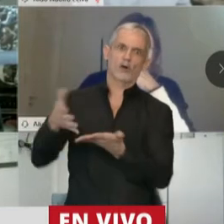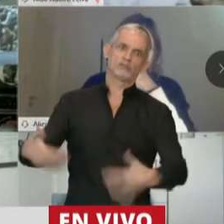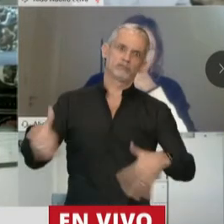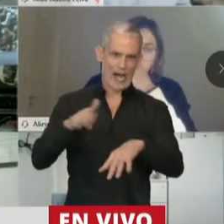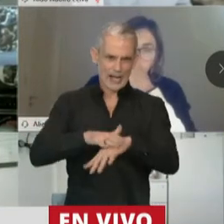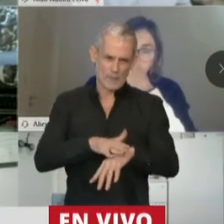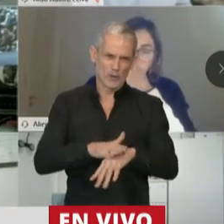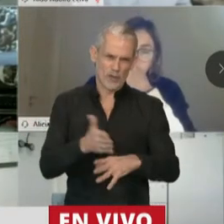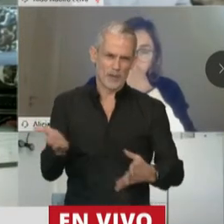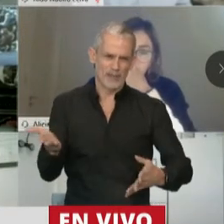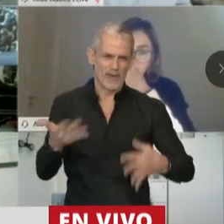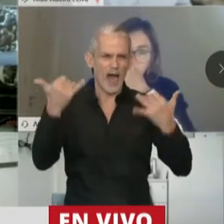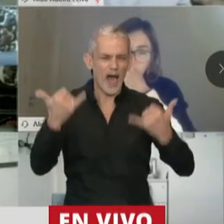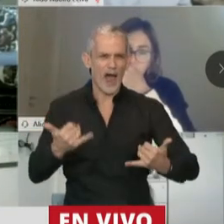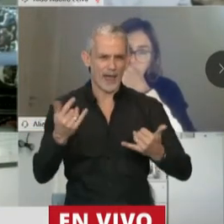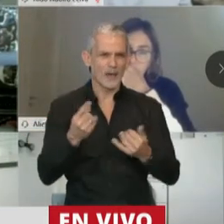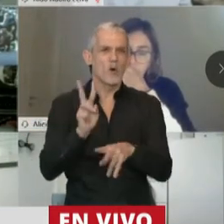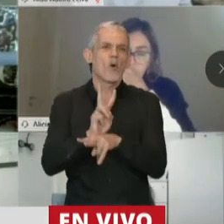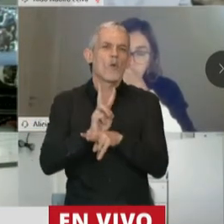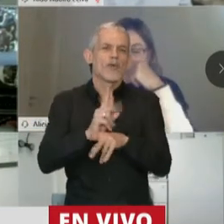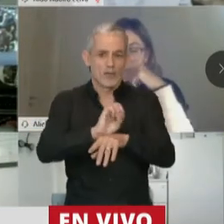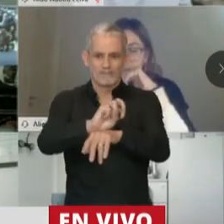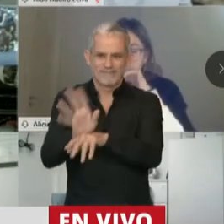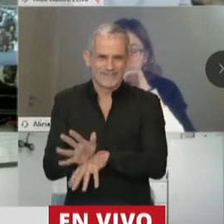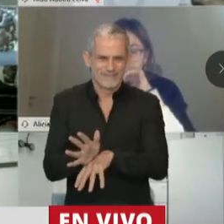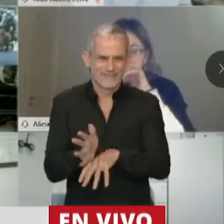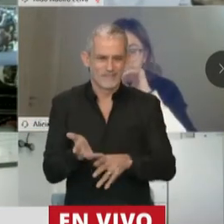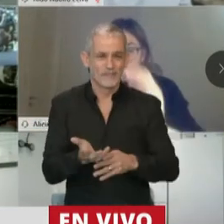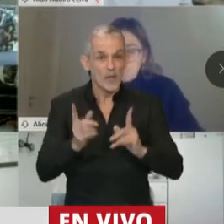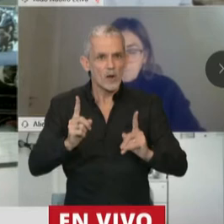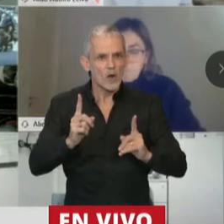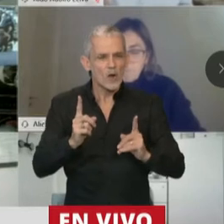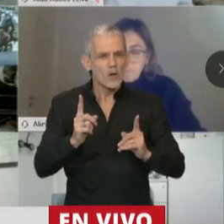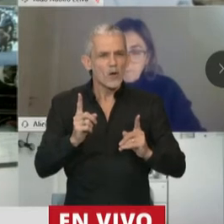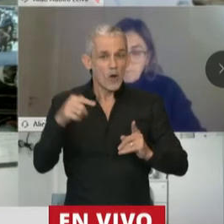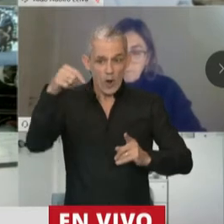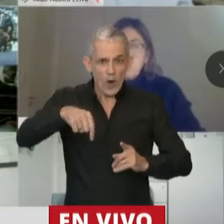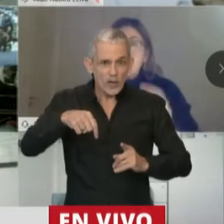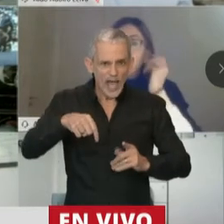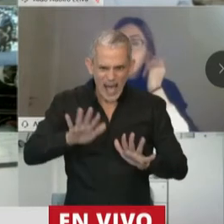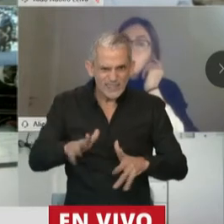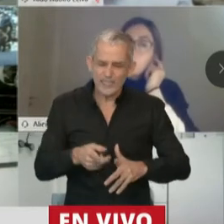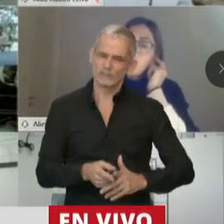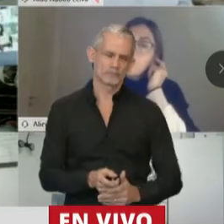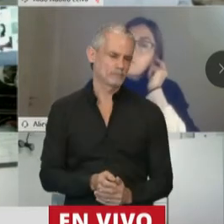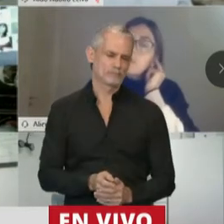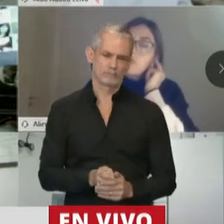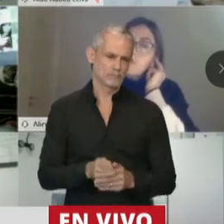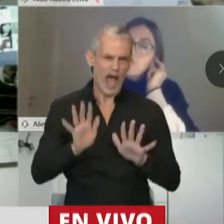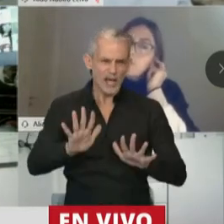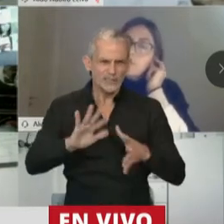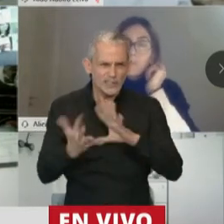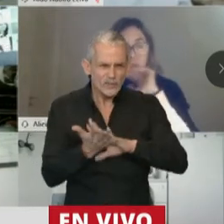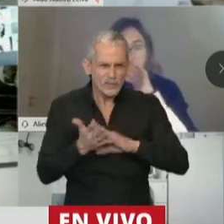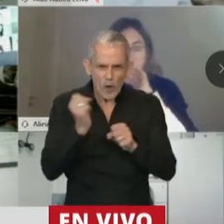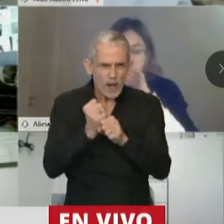responsabilidad que exige los cuidados de la pandemia. Pero eso no es óbvio para que funcionemos de esta